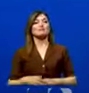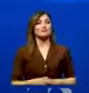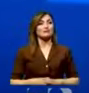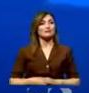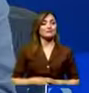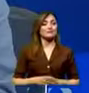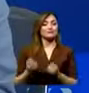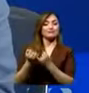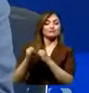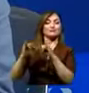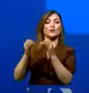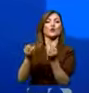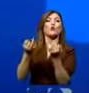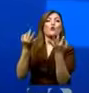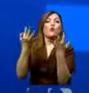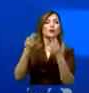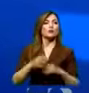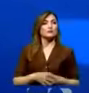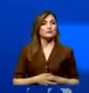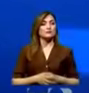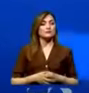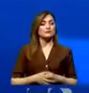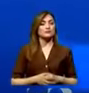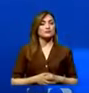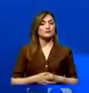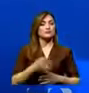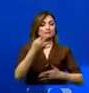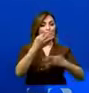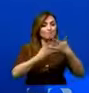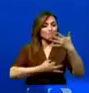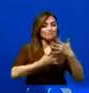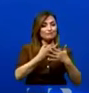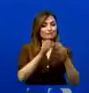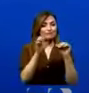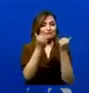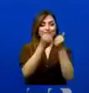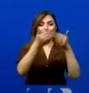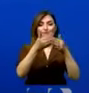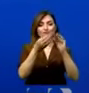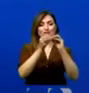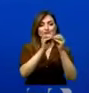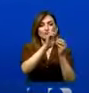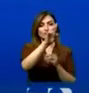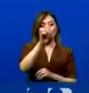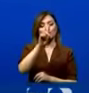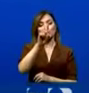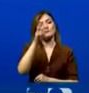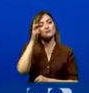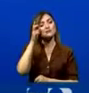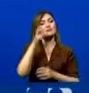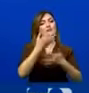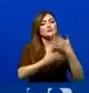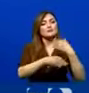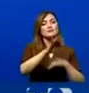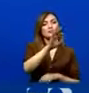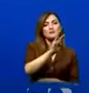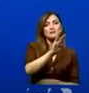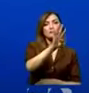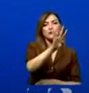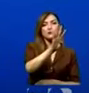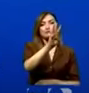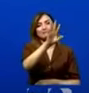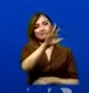Independientes. ¿Cuántos tienen? En realidad, digamos, puedes tener en este momento 64 y 65. ¿Ustedes?